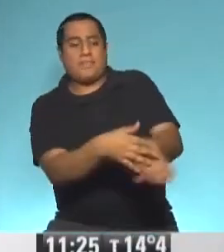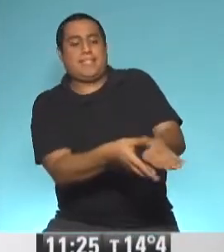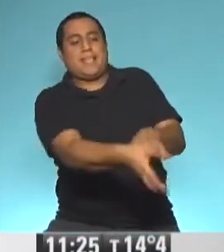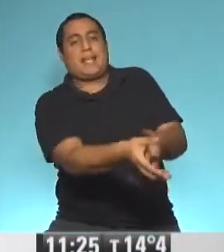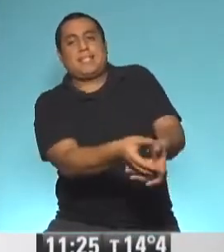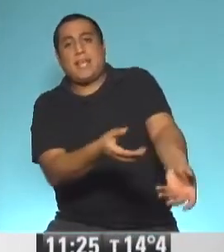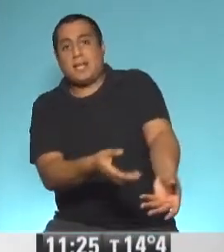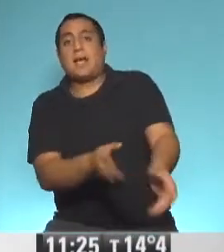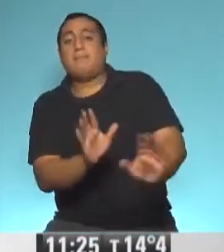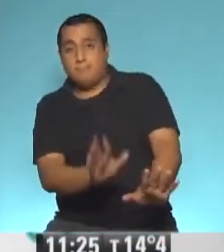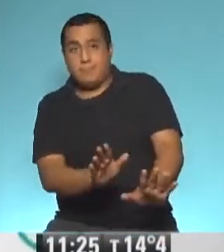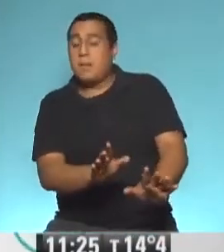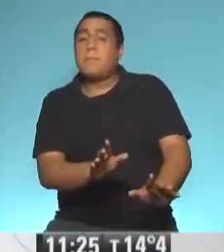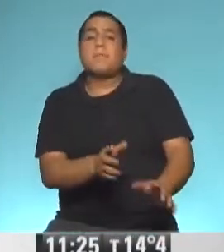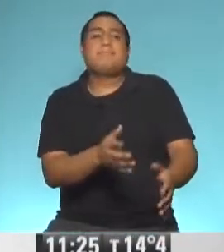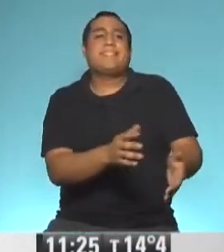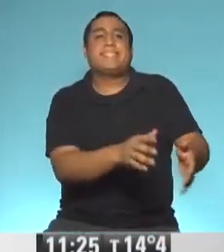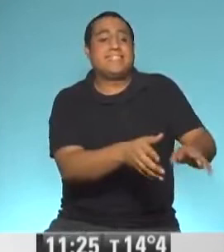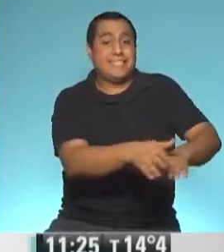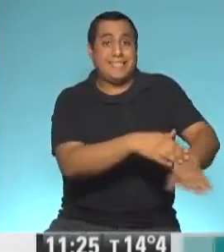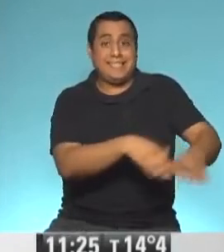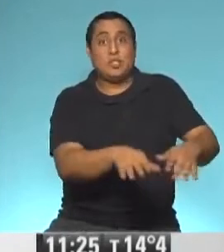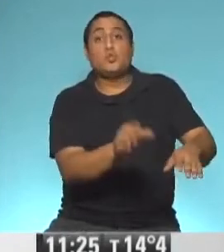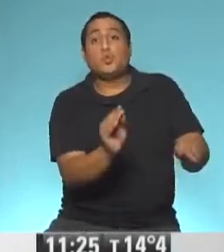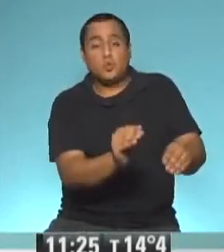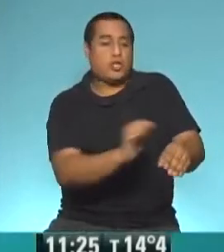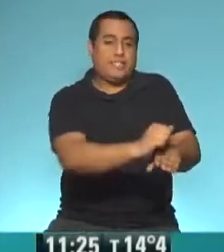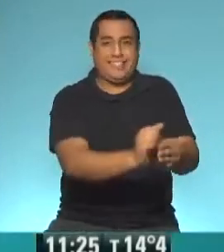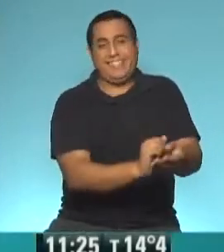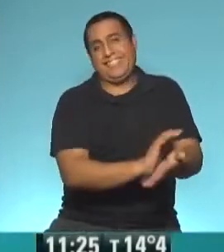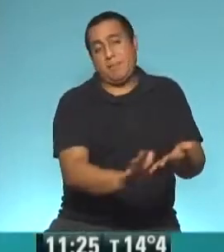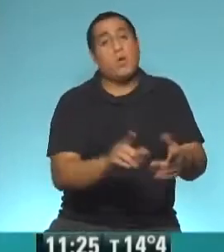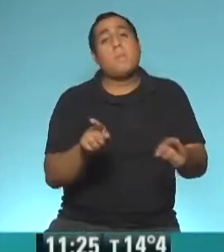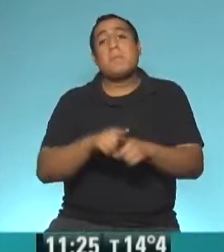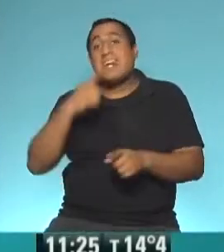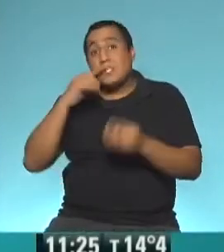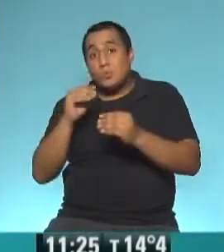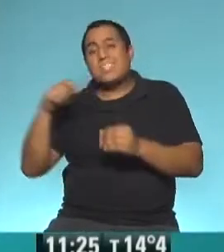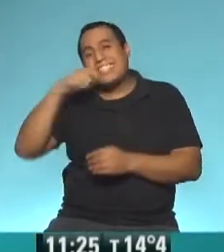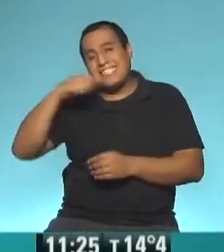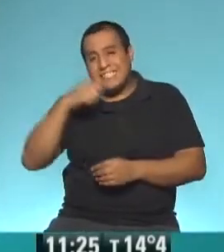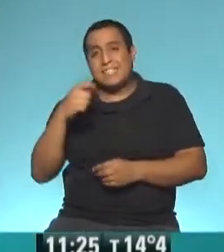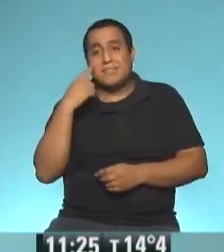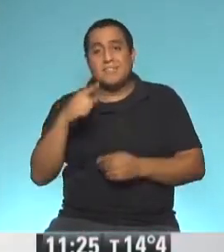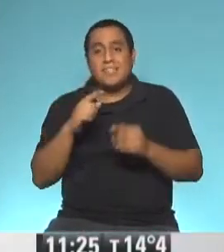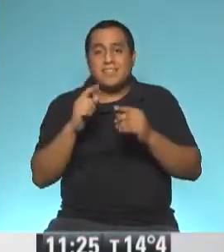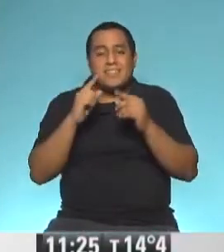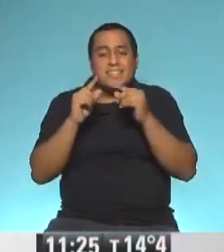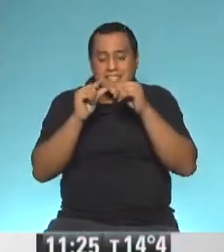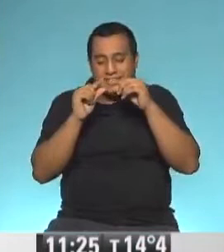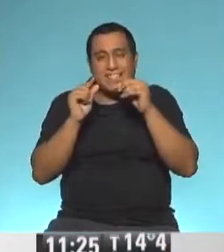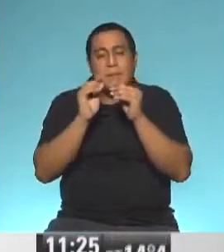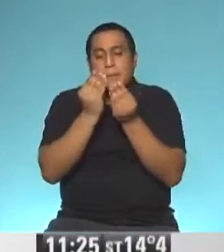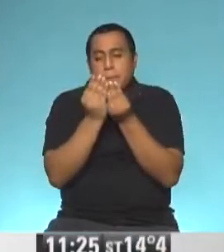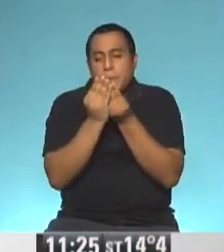zapatillas. Los dientes también. ¿Cómo tenemos que hacer? Con el cepillo dental. El cepillo dental tiene que tener una cabeza chiquita y los